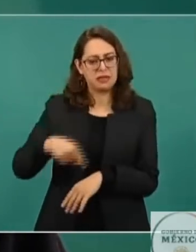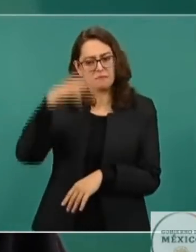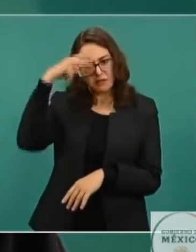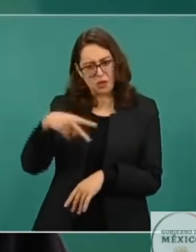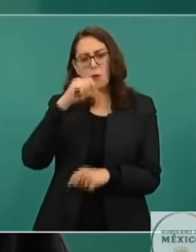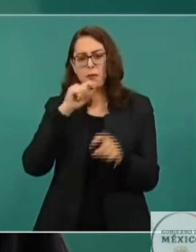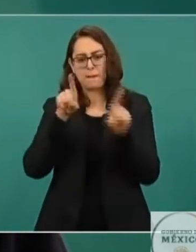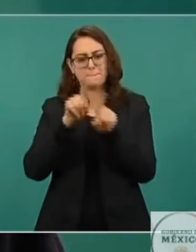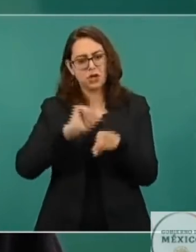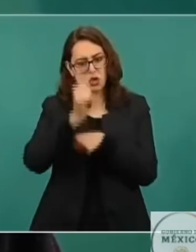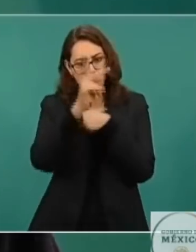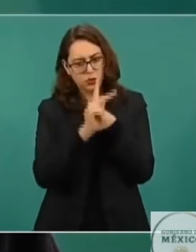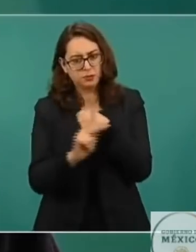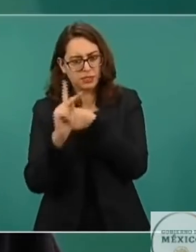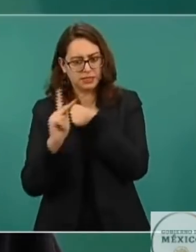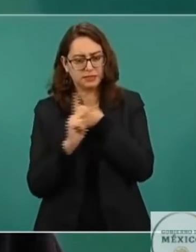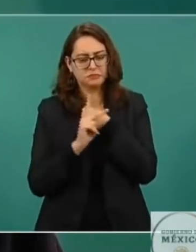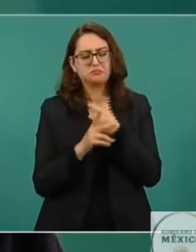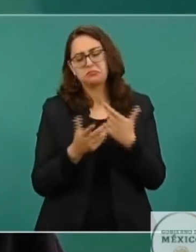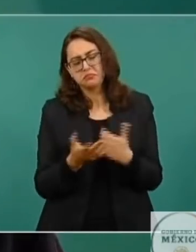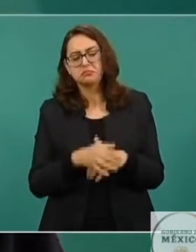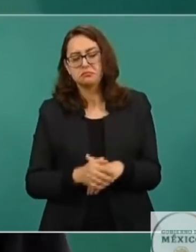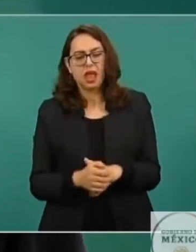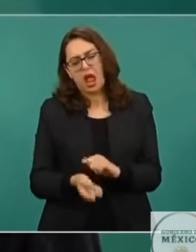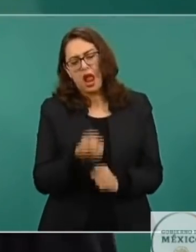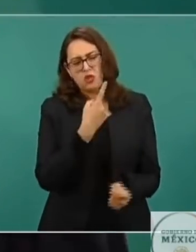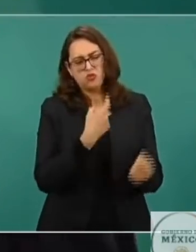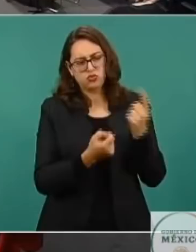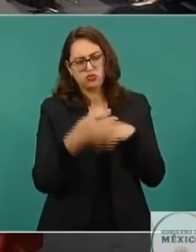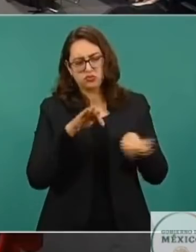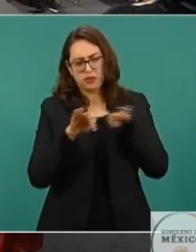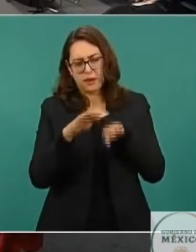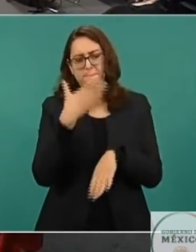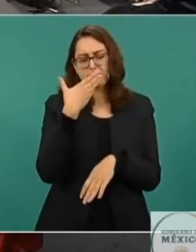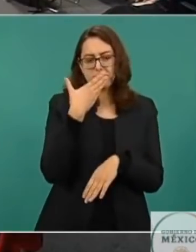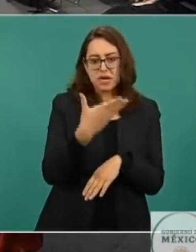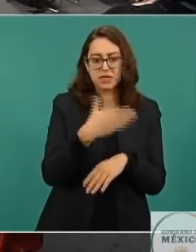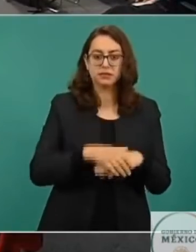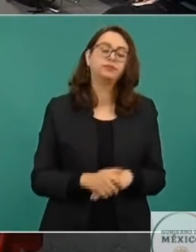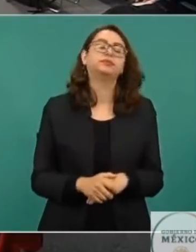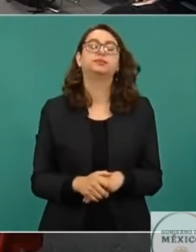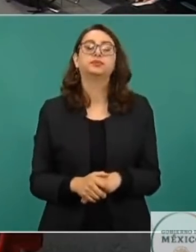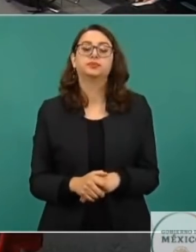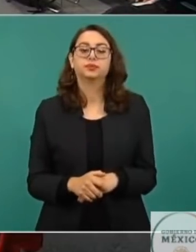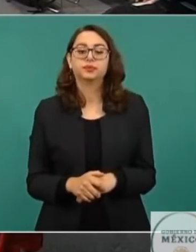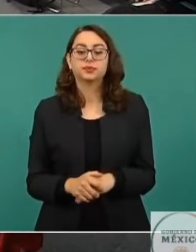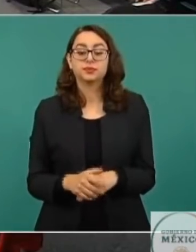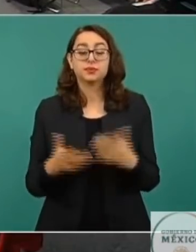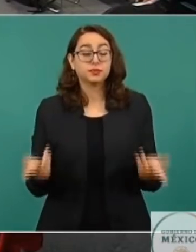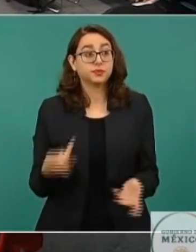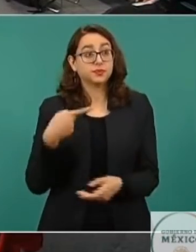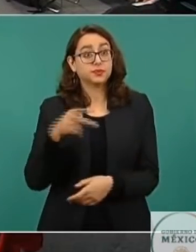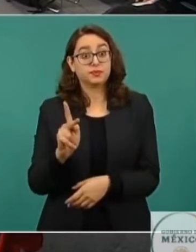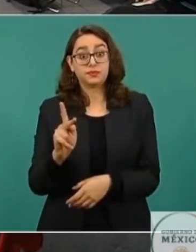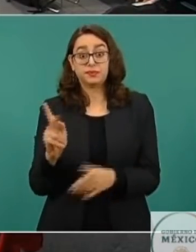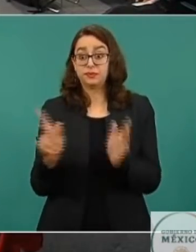con honrosas excepciones. Porque, no sé, este periódico famosísimo